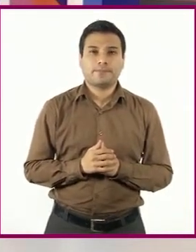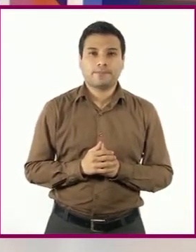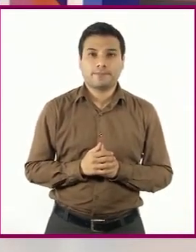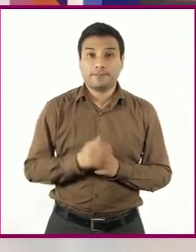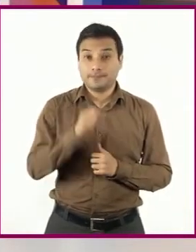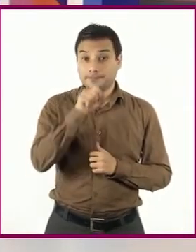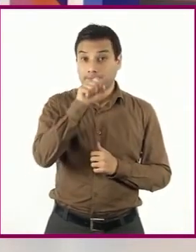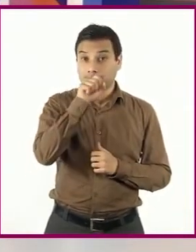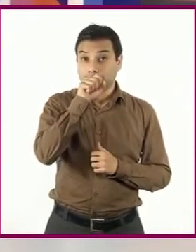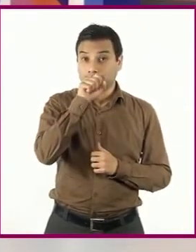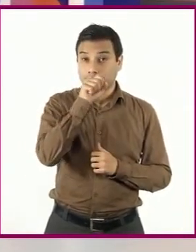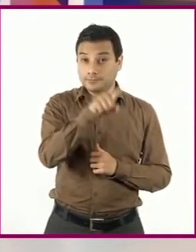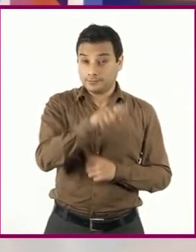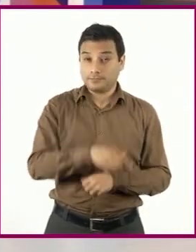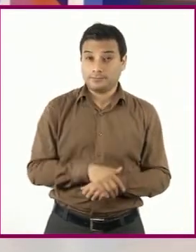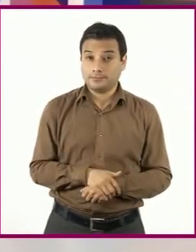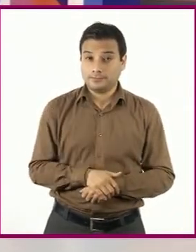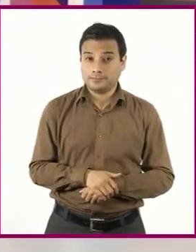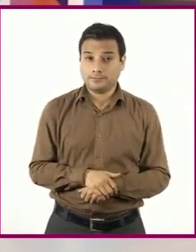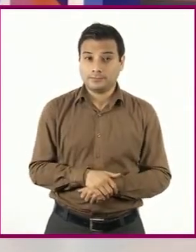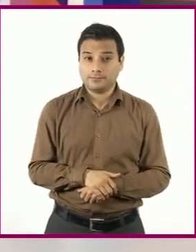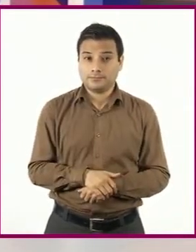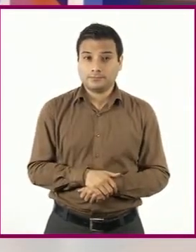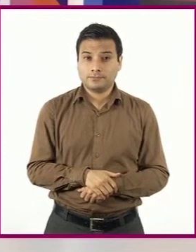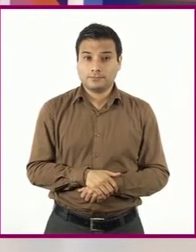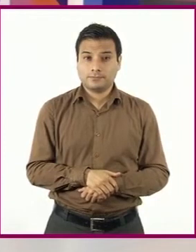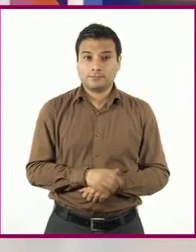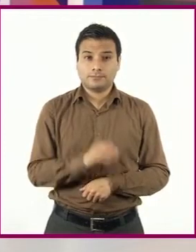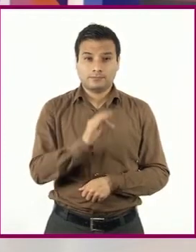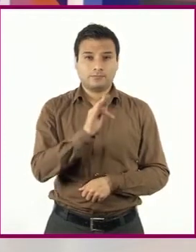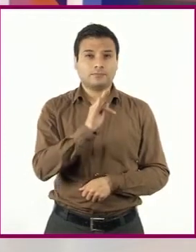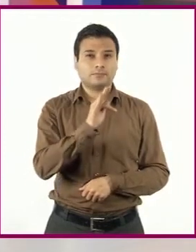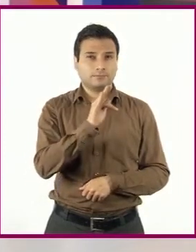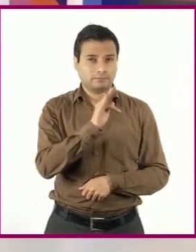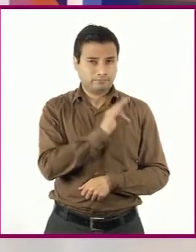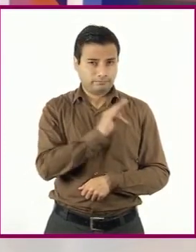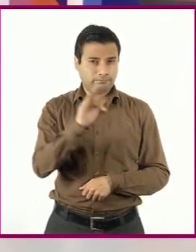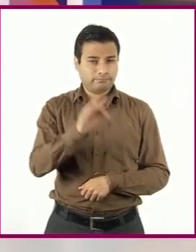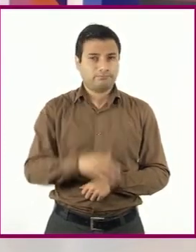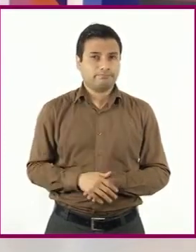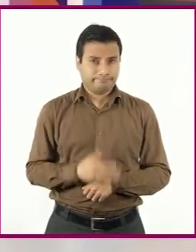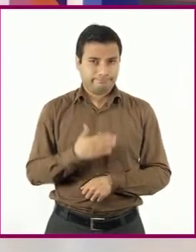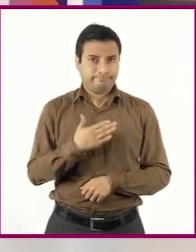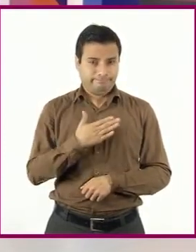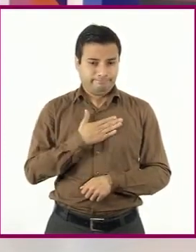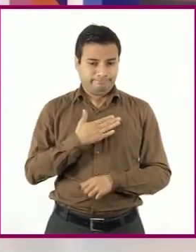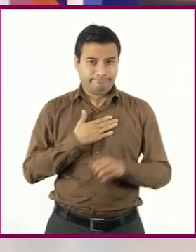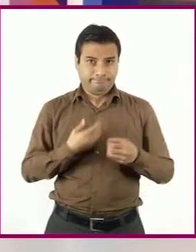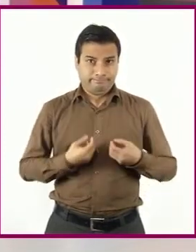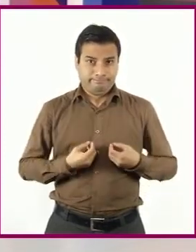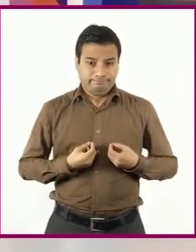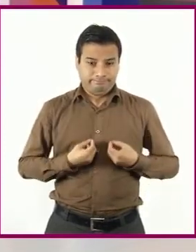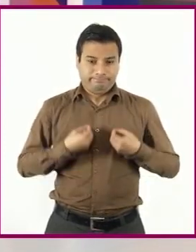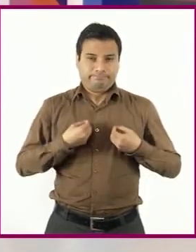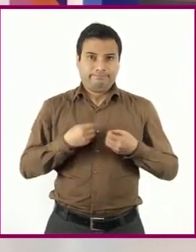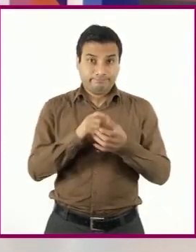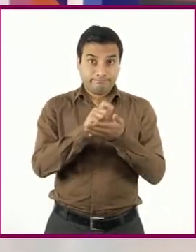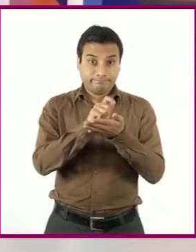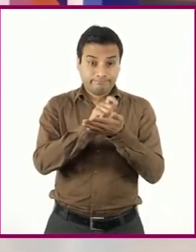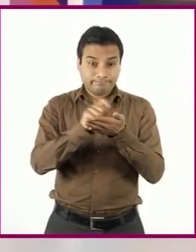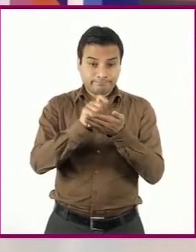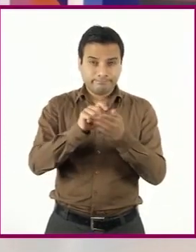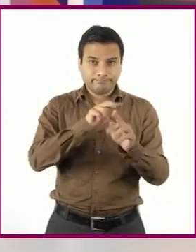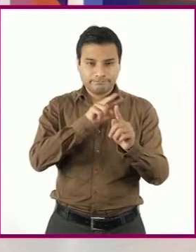permitirnos ver nuestra vida desde una perspectiva diferente y conocer un poco más